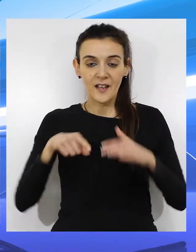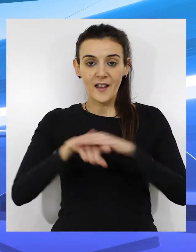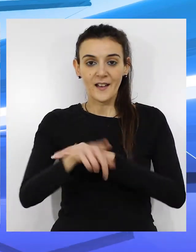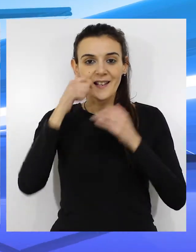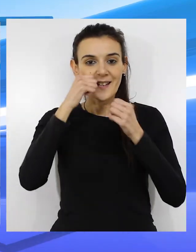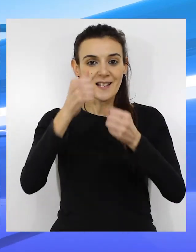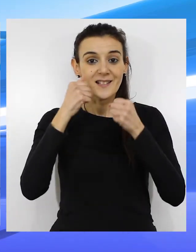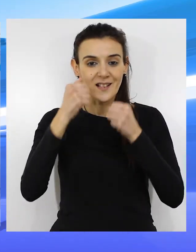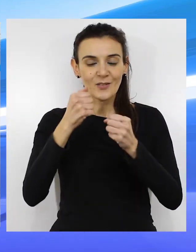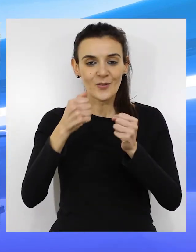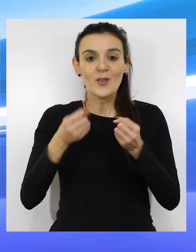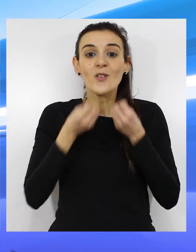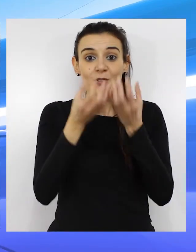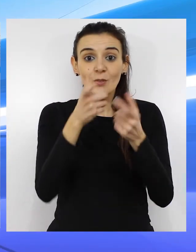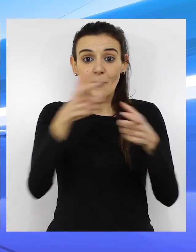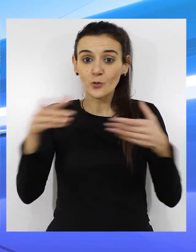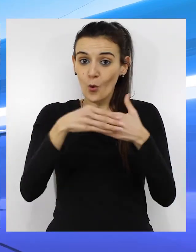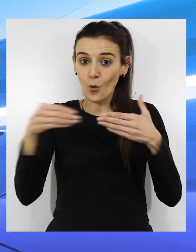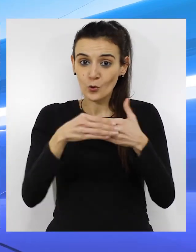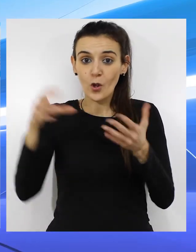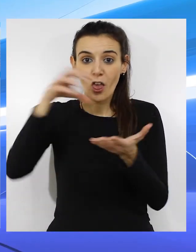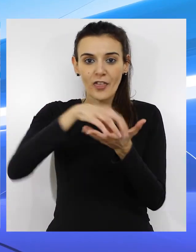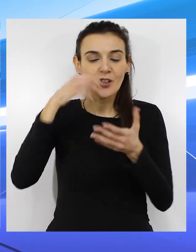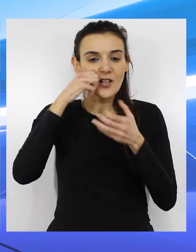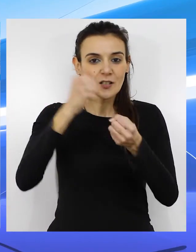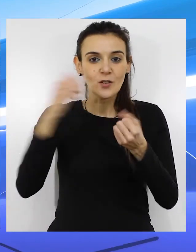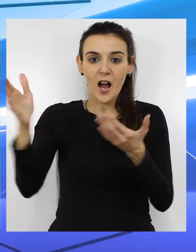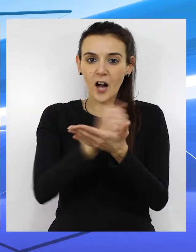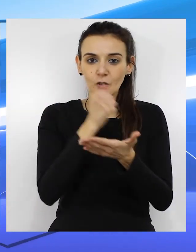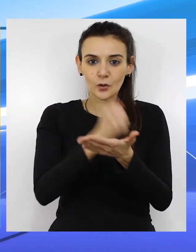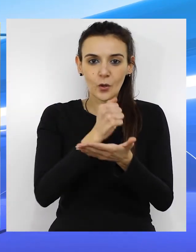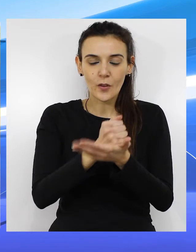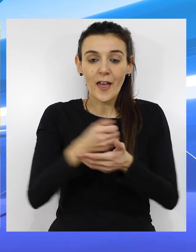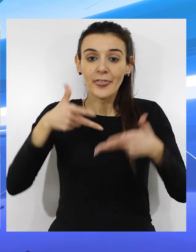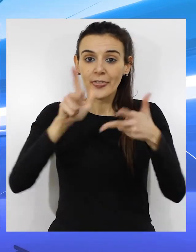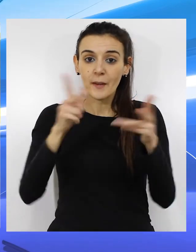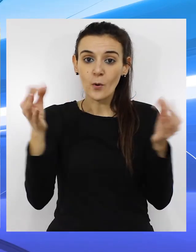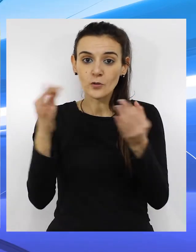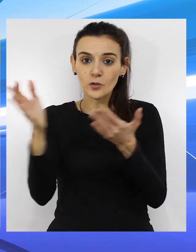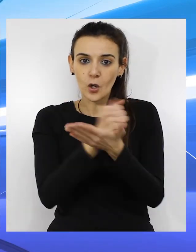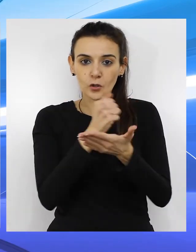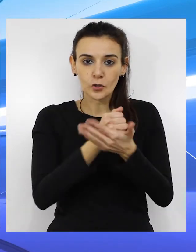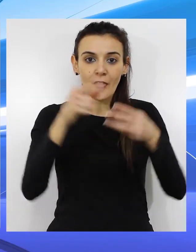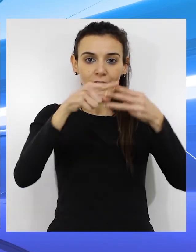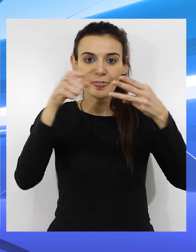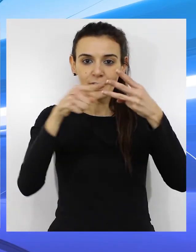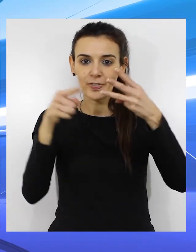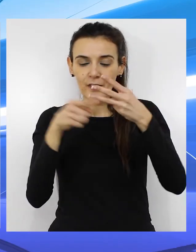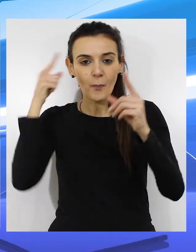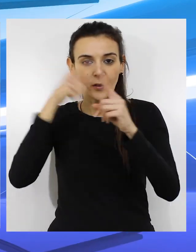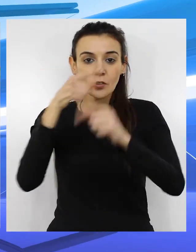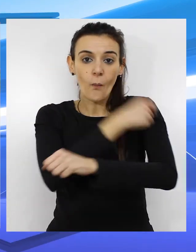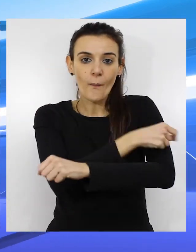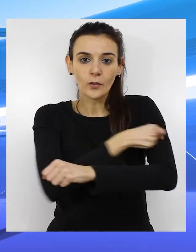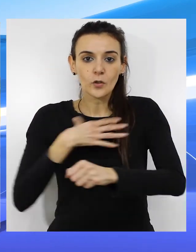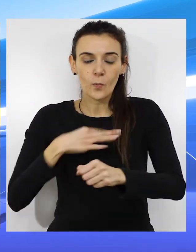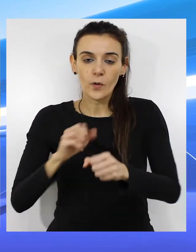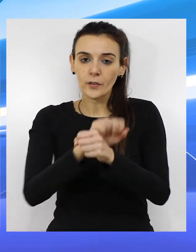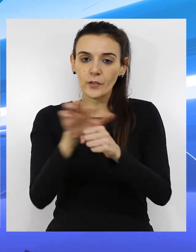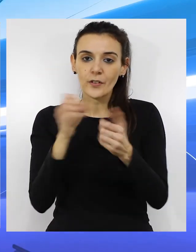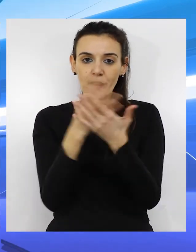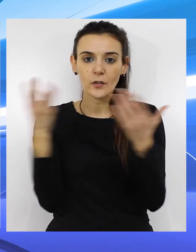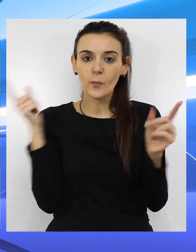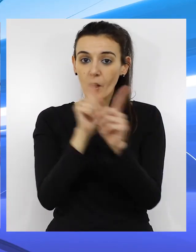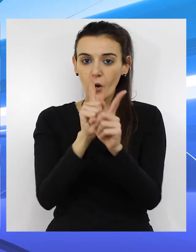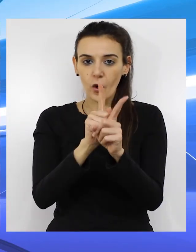El Ingesa informa a los usuarios de los centros sanitarios que tienen a su disposición tres maneras para vacunarse contra la